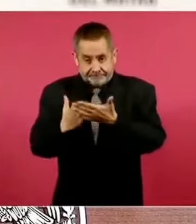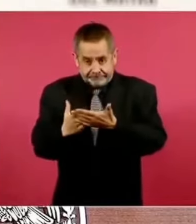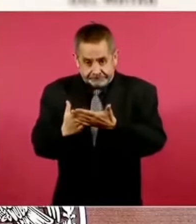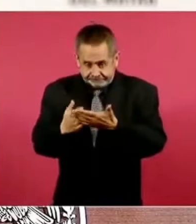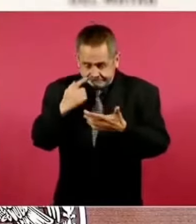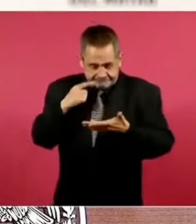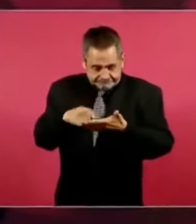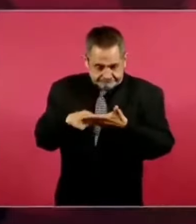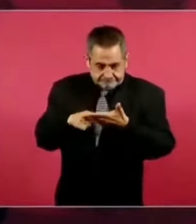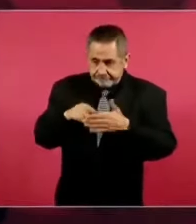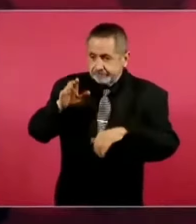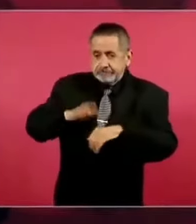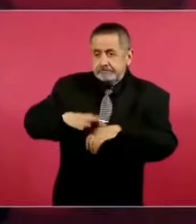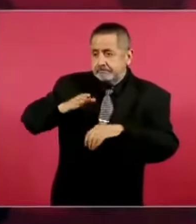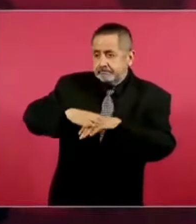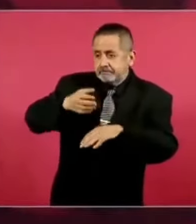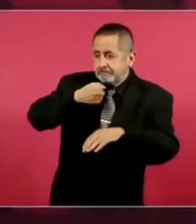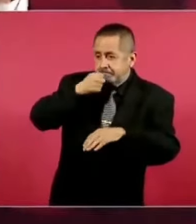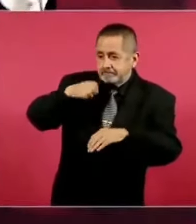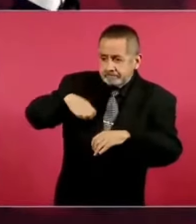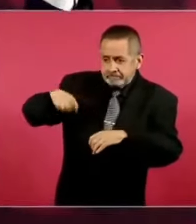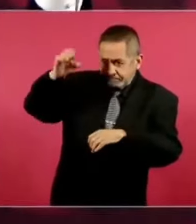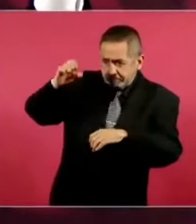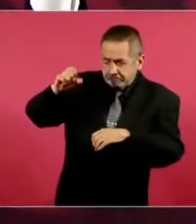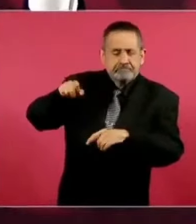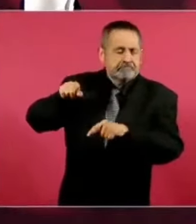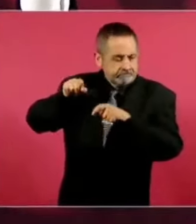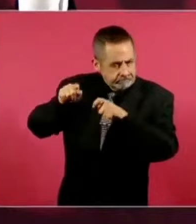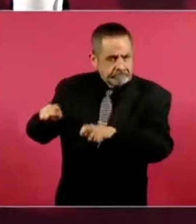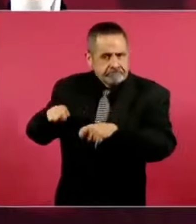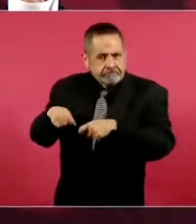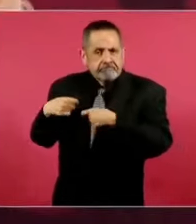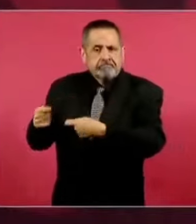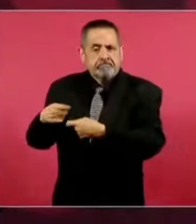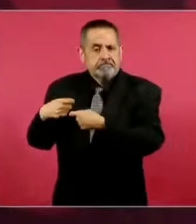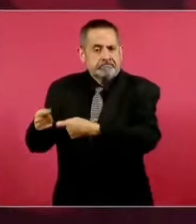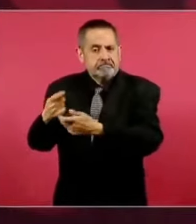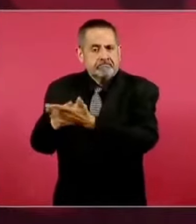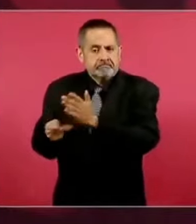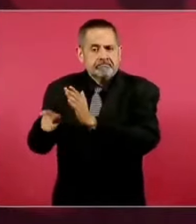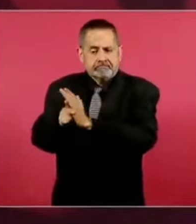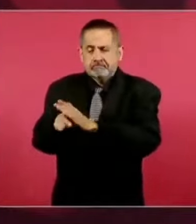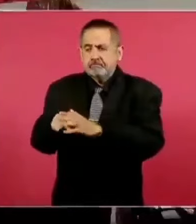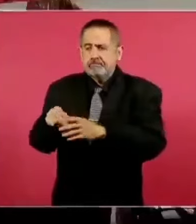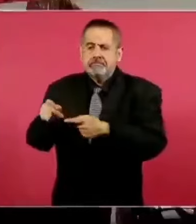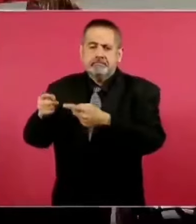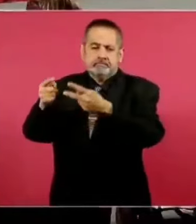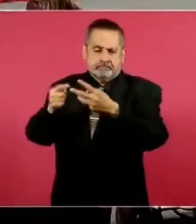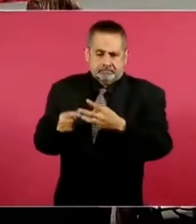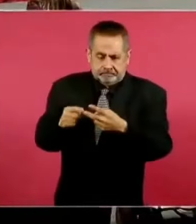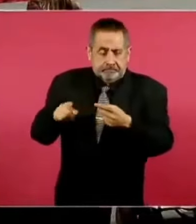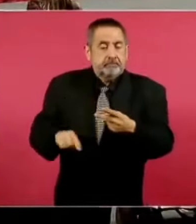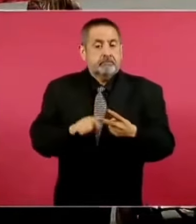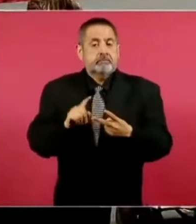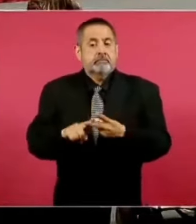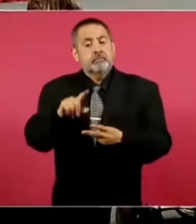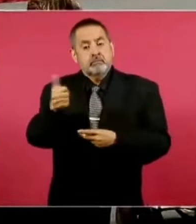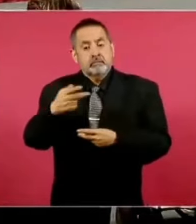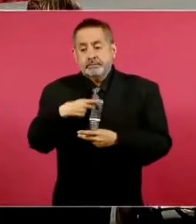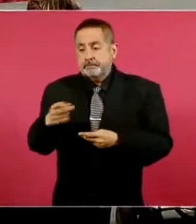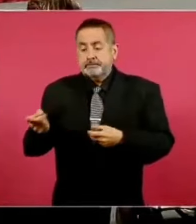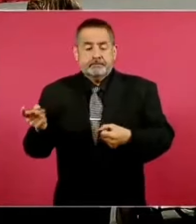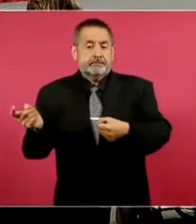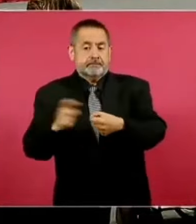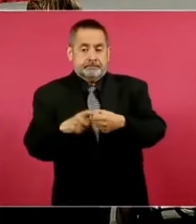las personas de mayor antigüedad, los que tenían más años en esta situación. Lo segundo son las personas que están adscritas